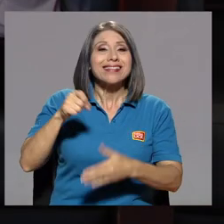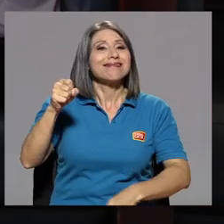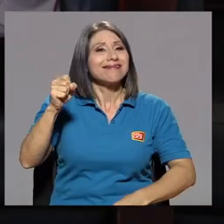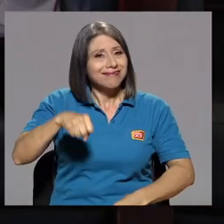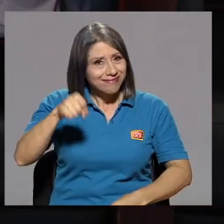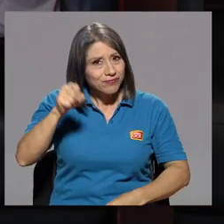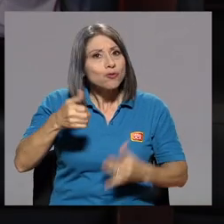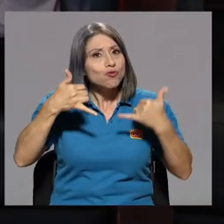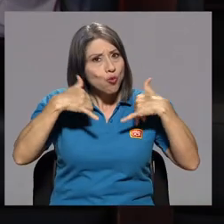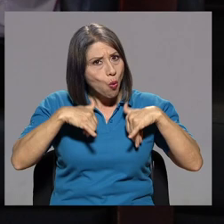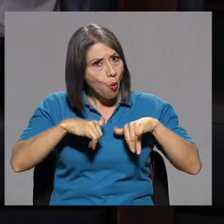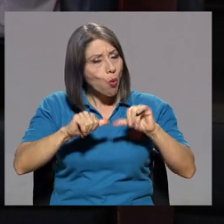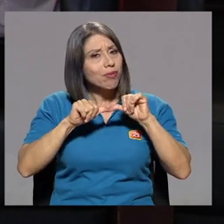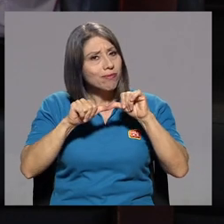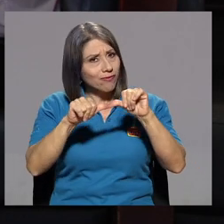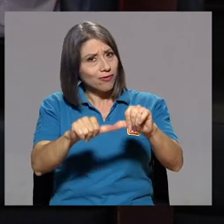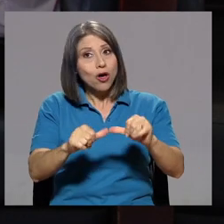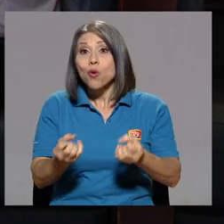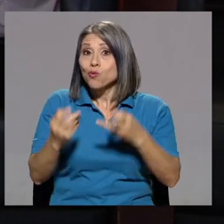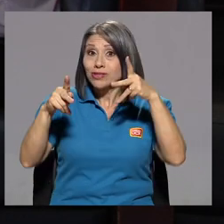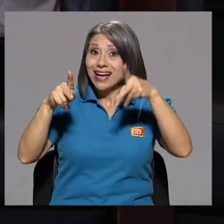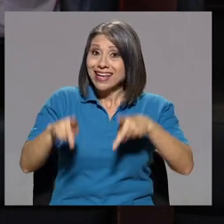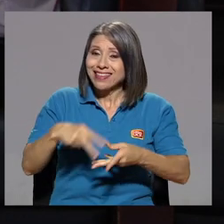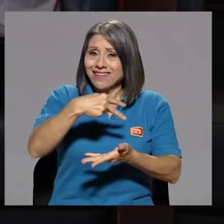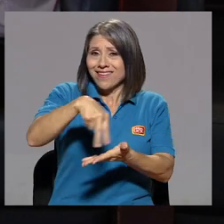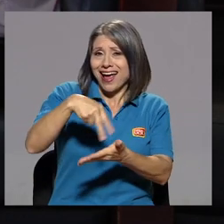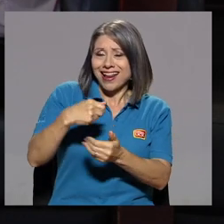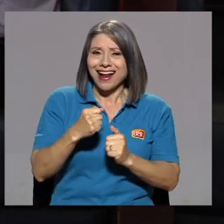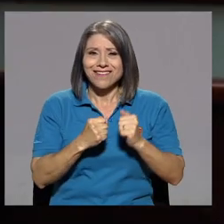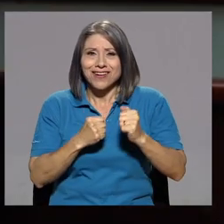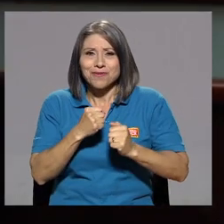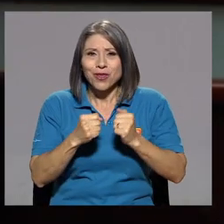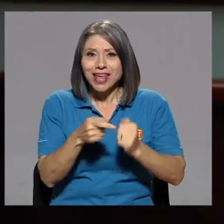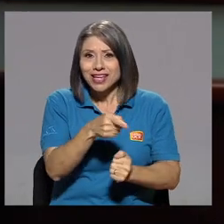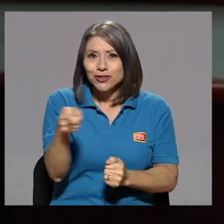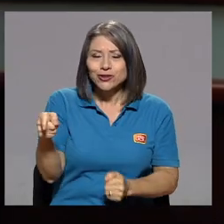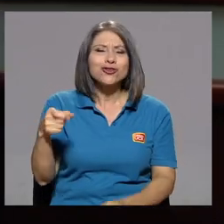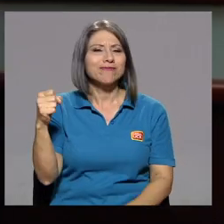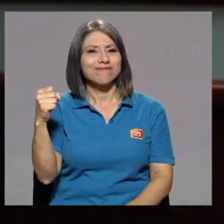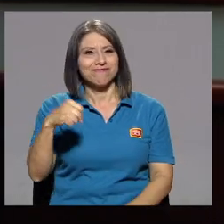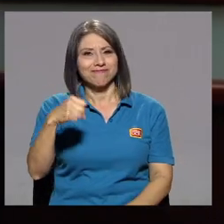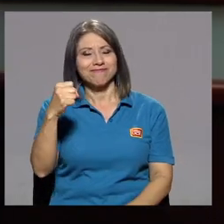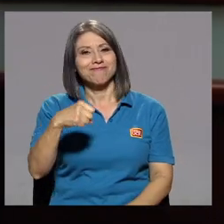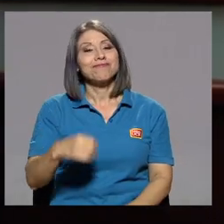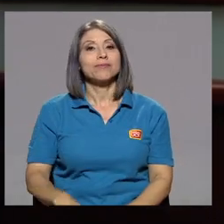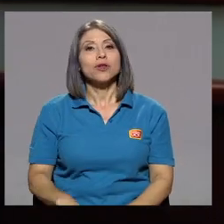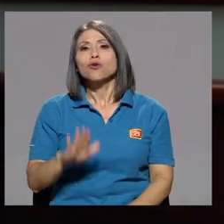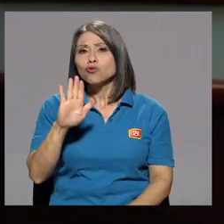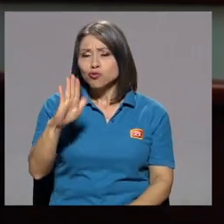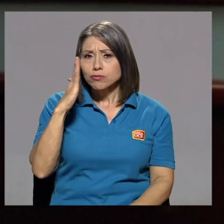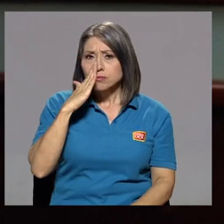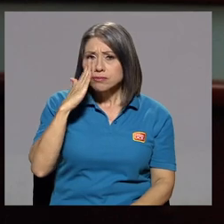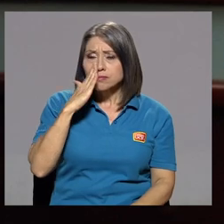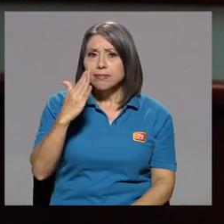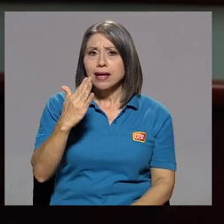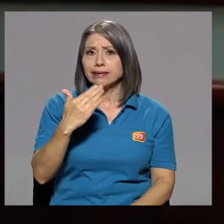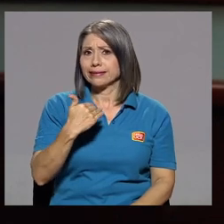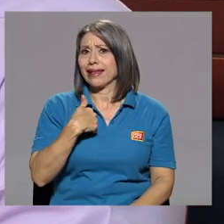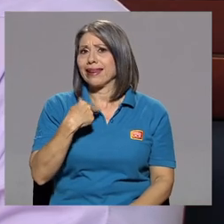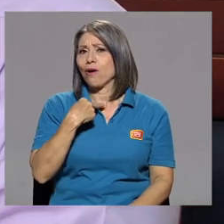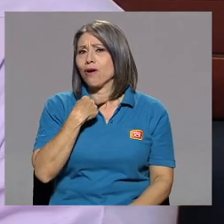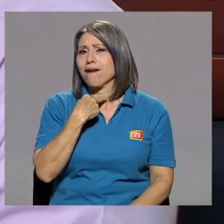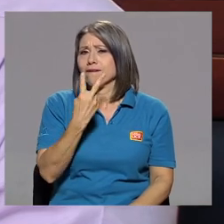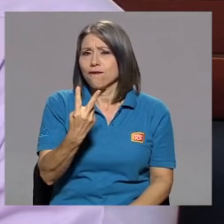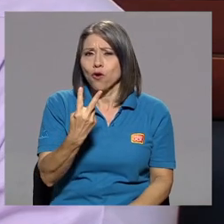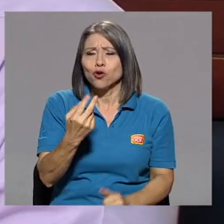vigente. Que todavía sigue vigente, que mucha gente baila al ritmo de ellos. Claro que sí. ¿Su mamá tenía una voz